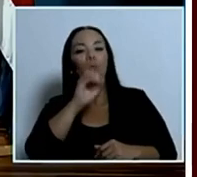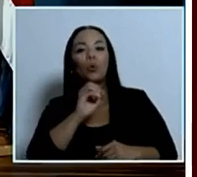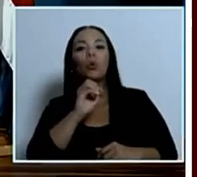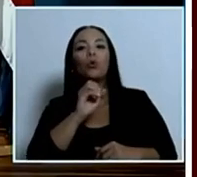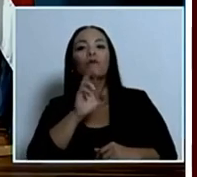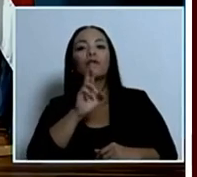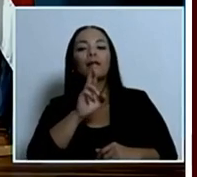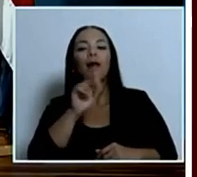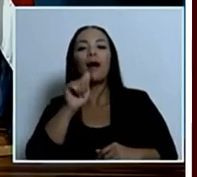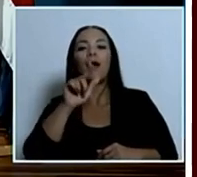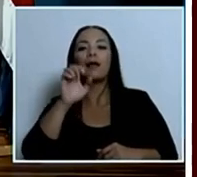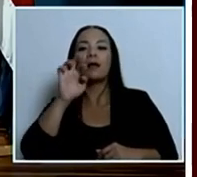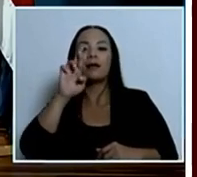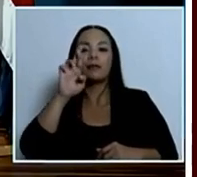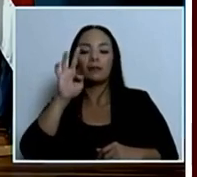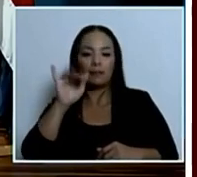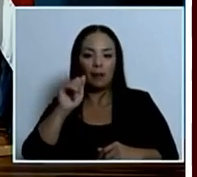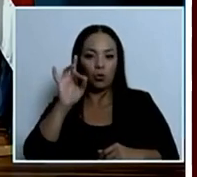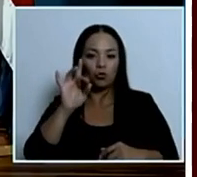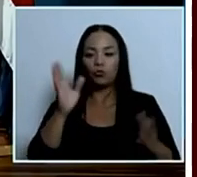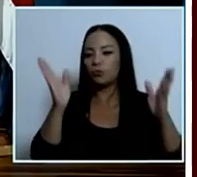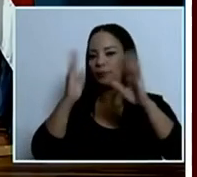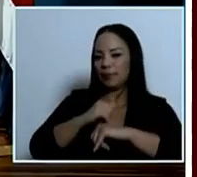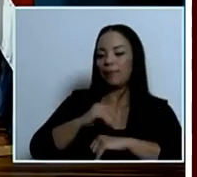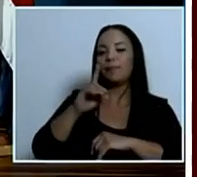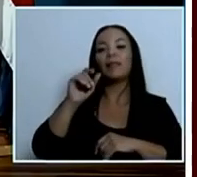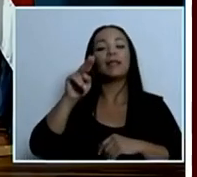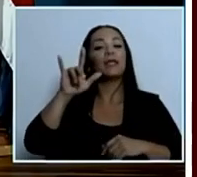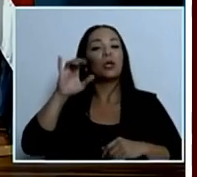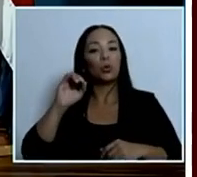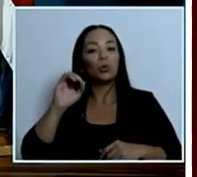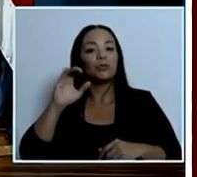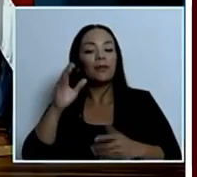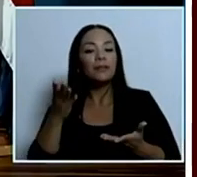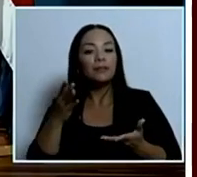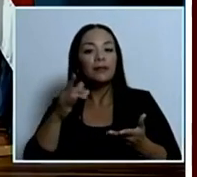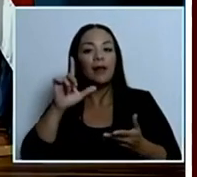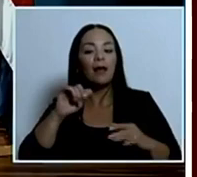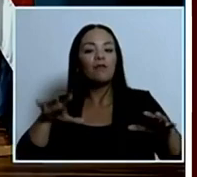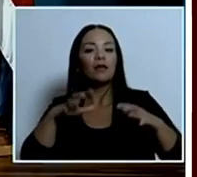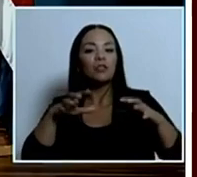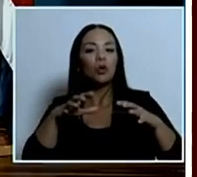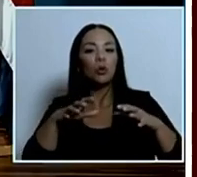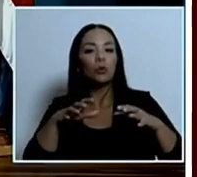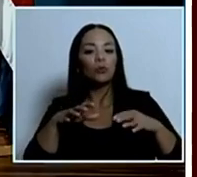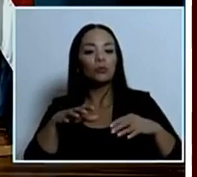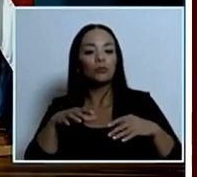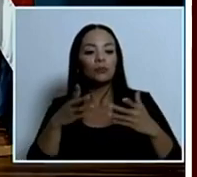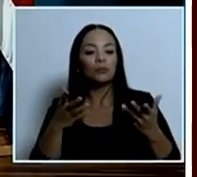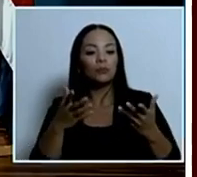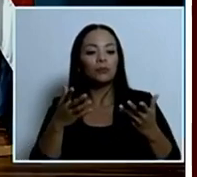tampoco está Danilo Chávez de La Reacción don Gonzalo perfecto